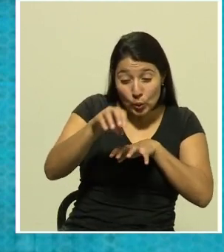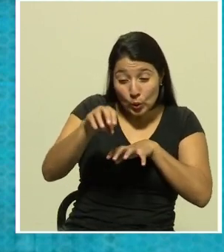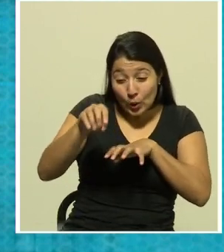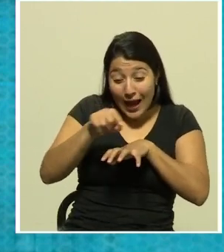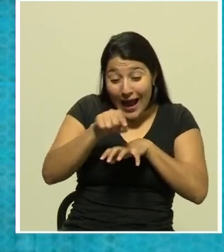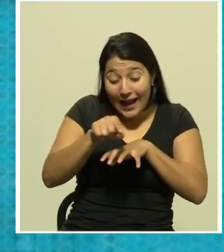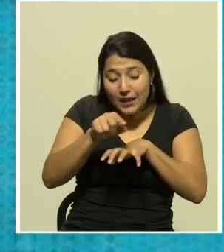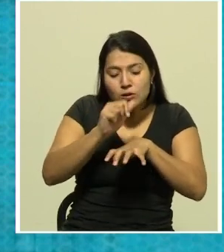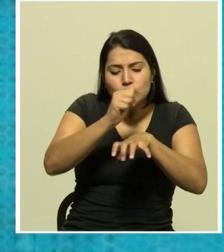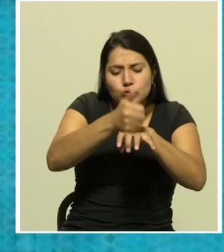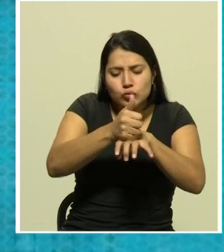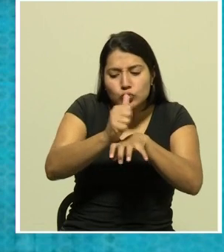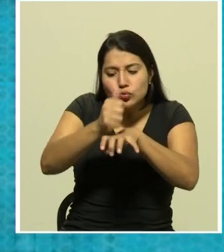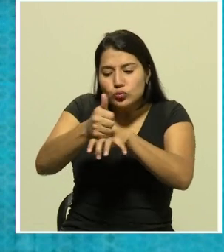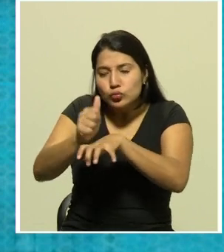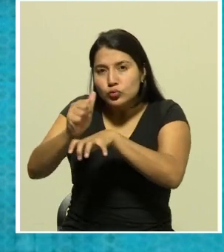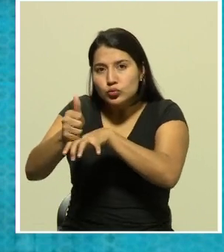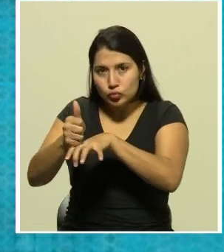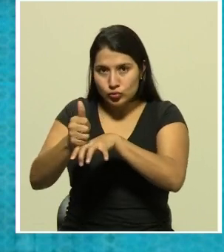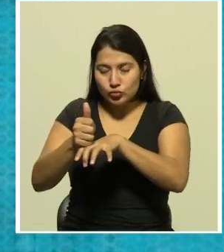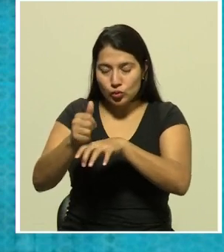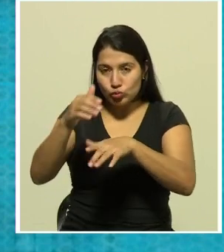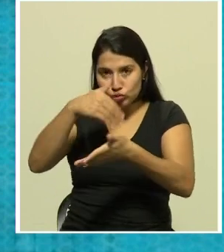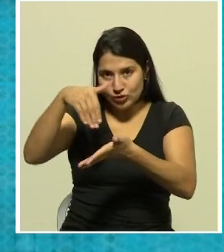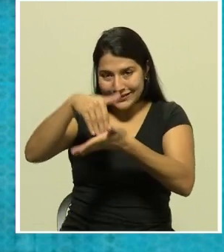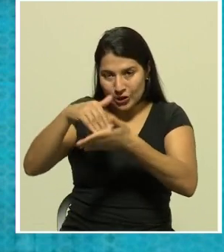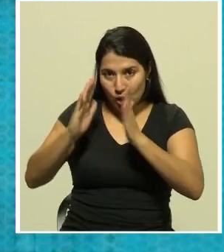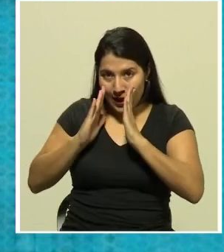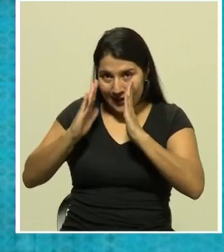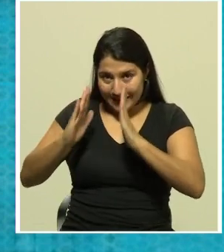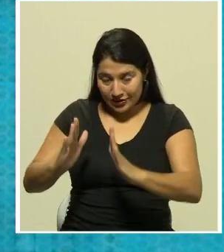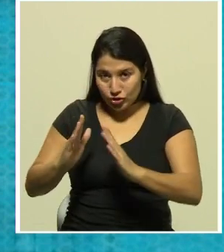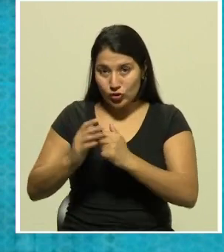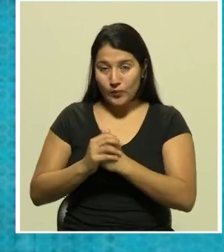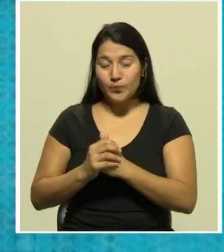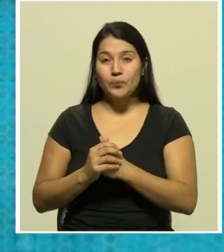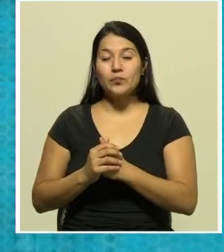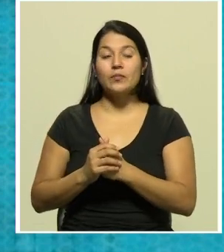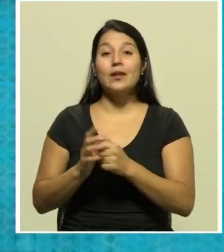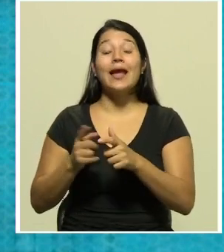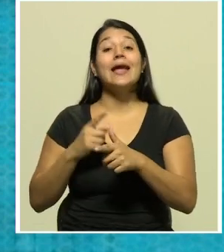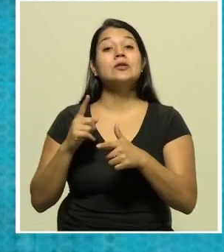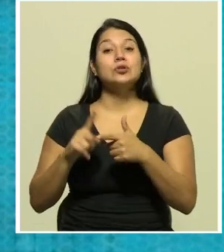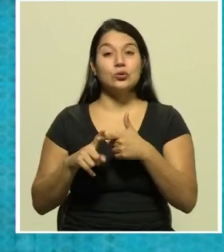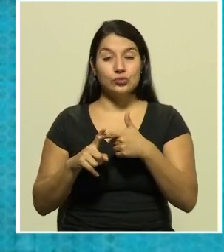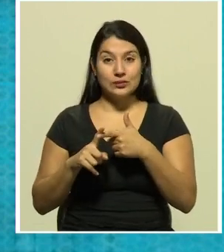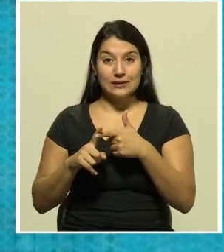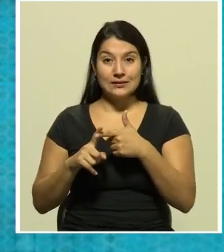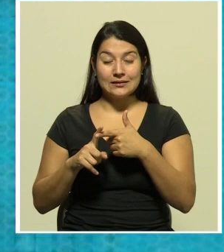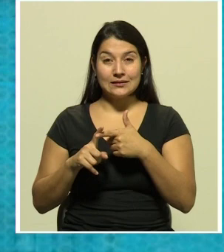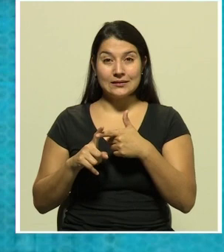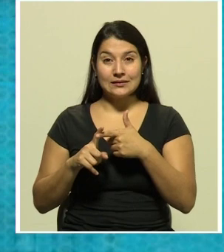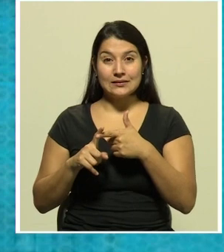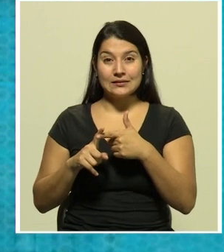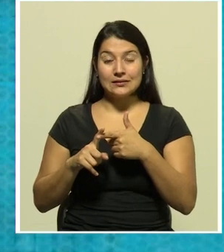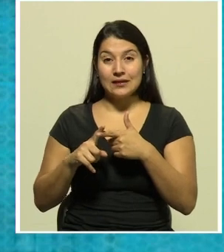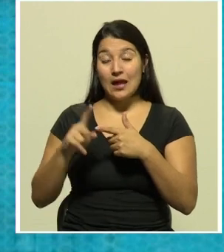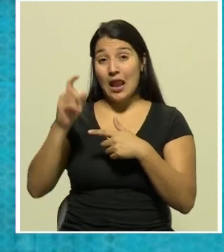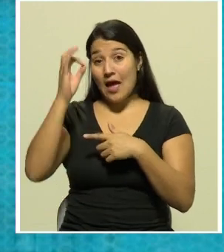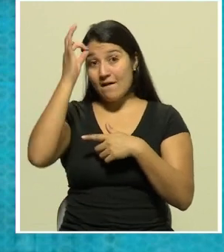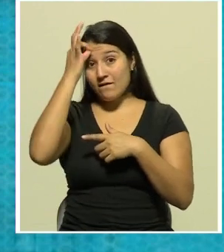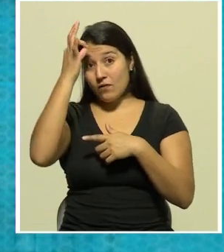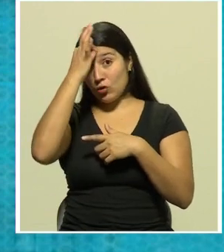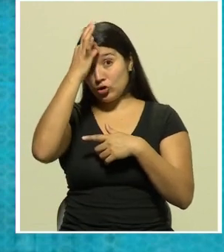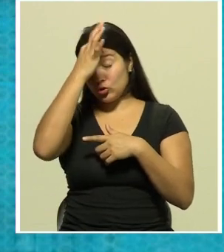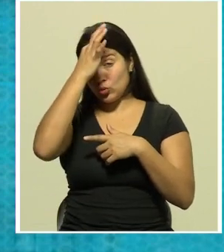responsabilidad y San Carlos nos ha hecho propia responsabilidad. Y entonces, el sector de Fortuna, la parte de